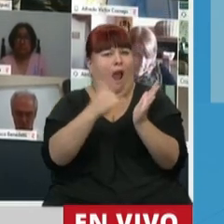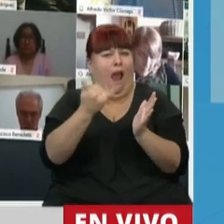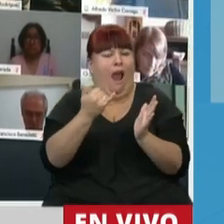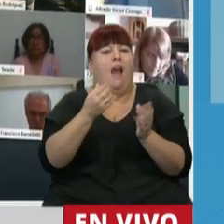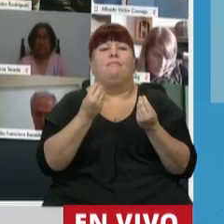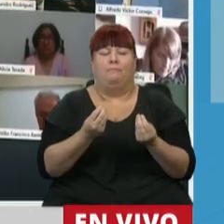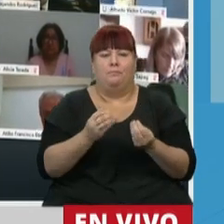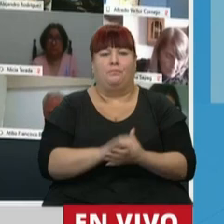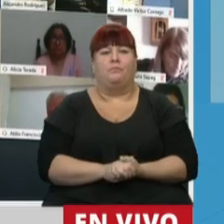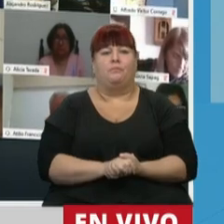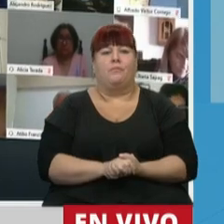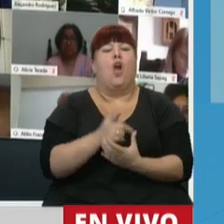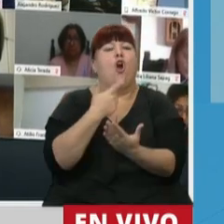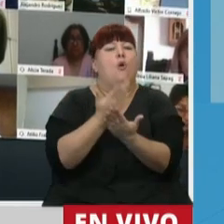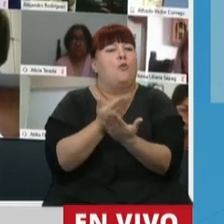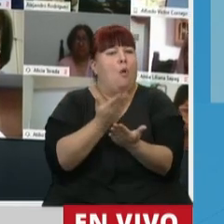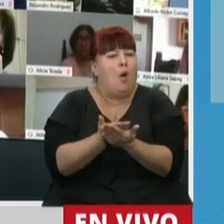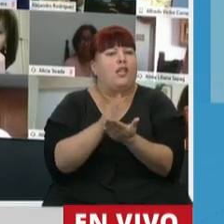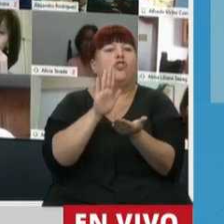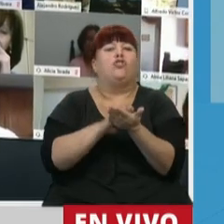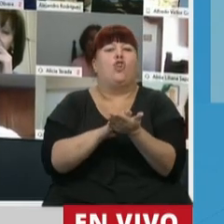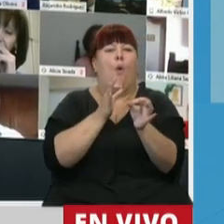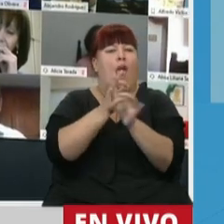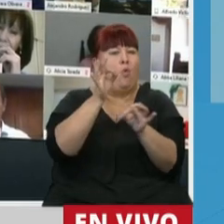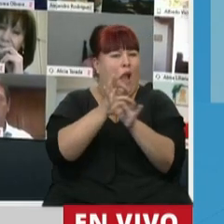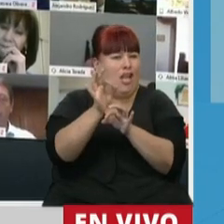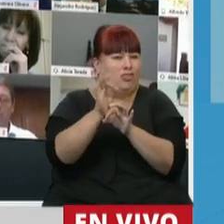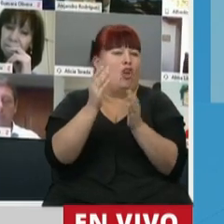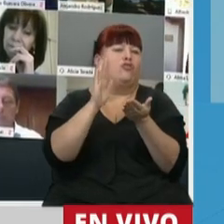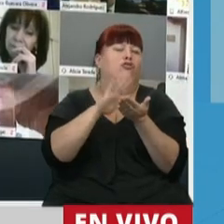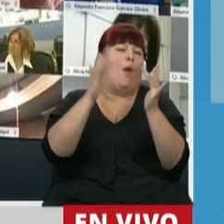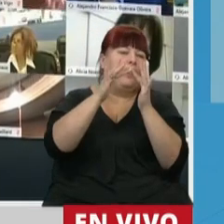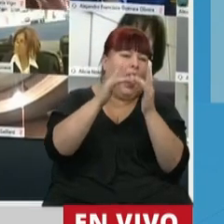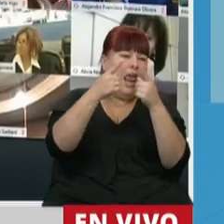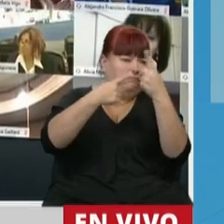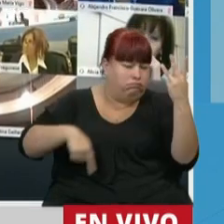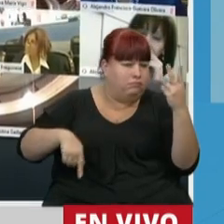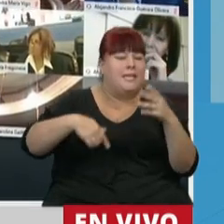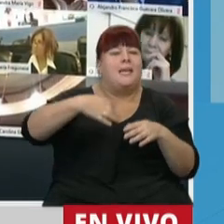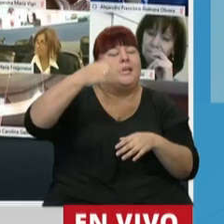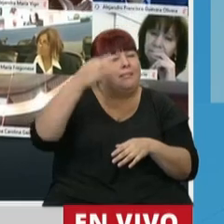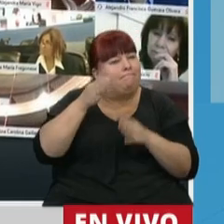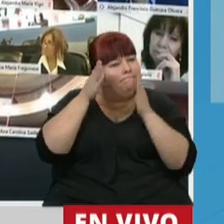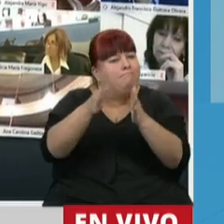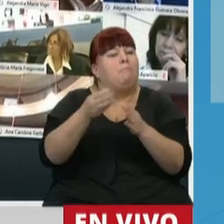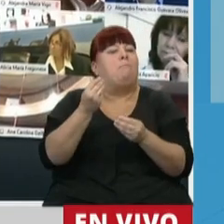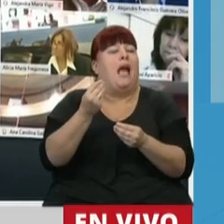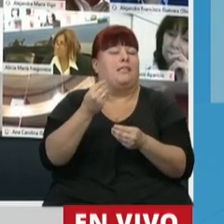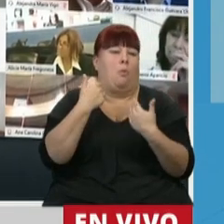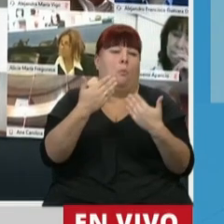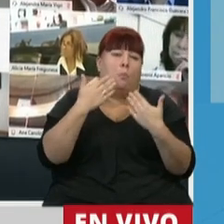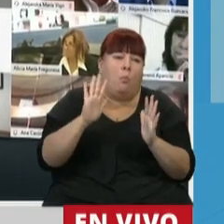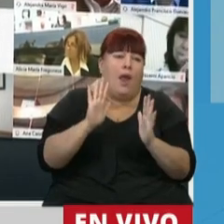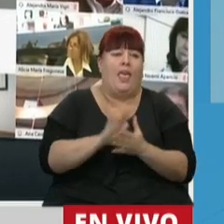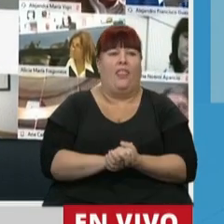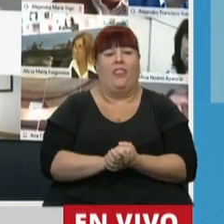es que las propuestas de educación a distancia exclusivamente afectan o pueden